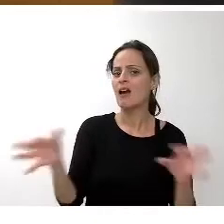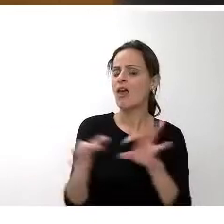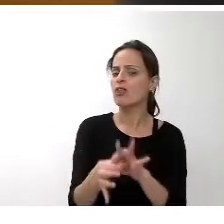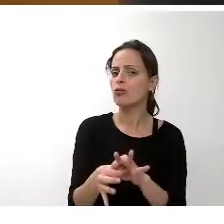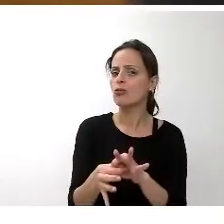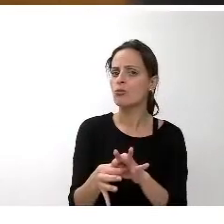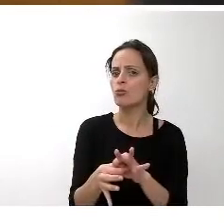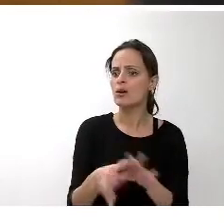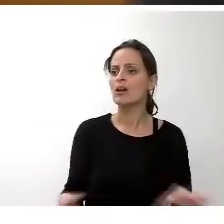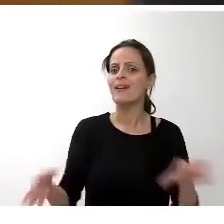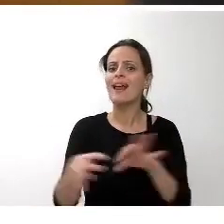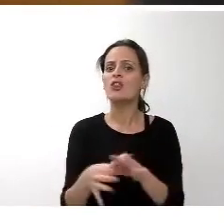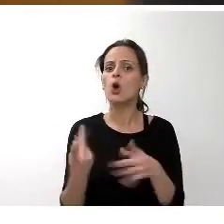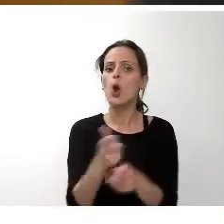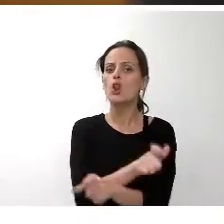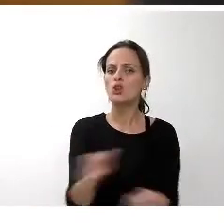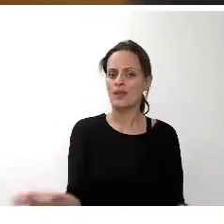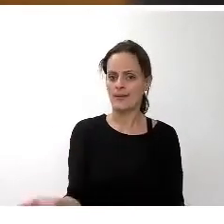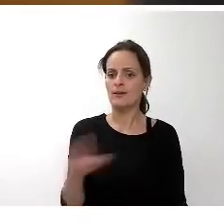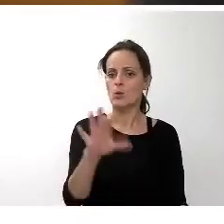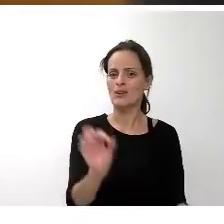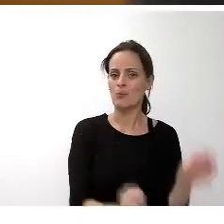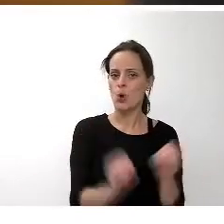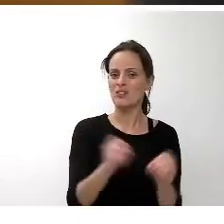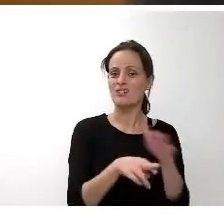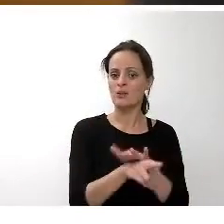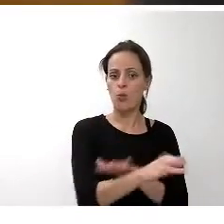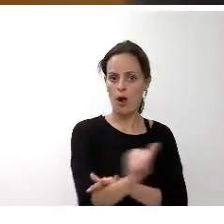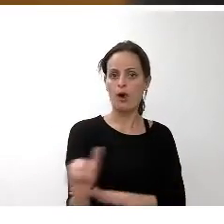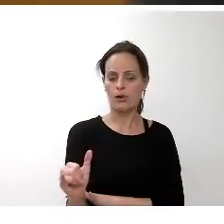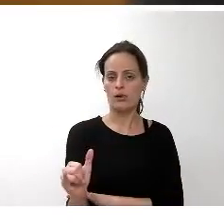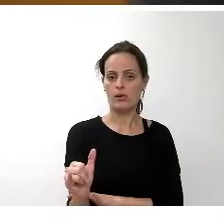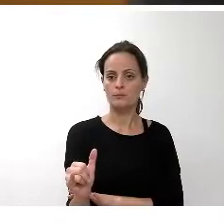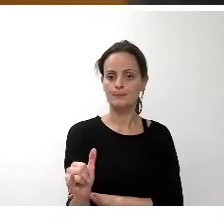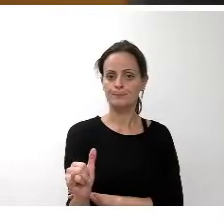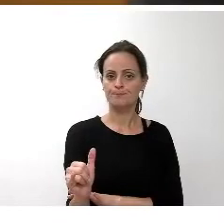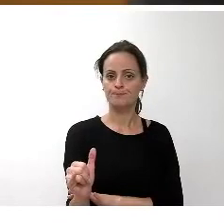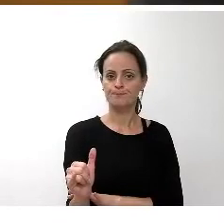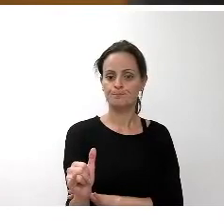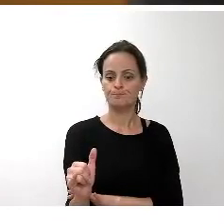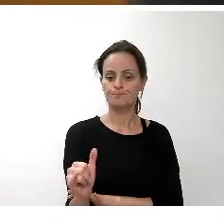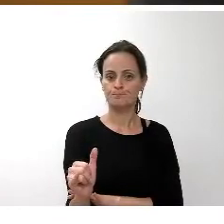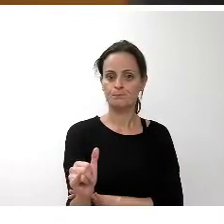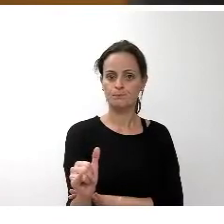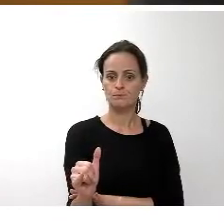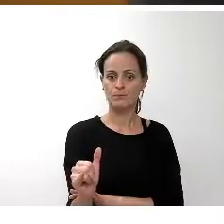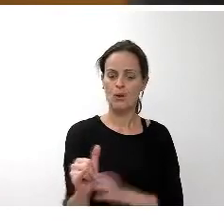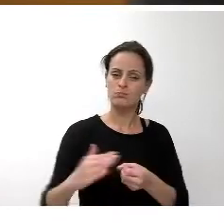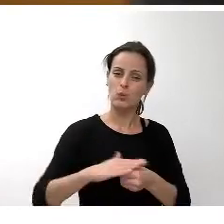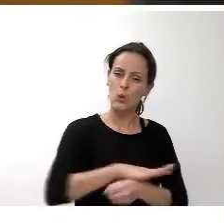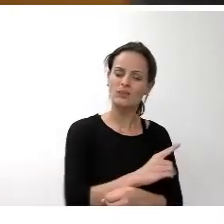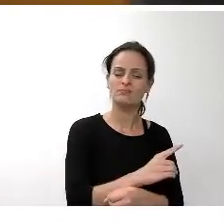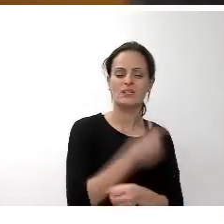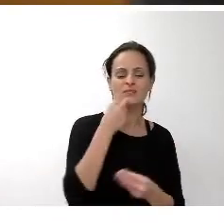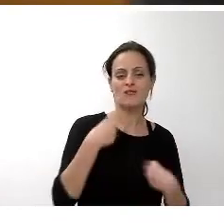los ciudadanos el 50% de los recursos disponibles se dedicaban como antes manifesté a los servicios sociales y de bienestar comunitario